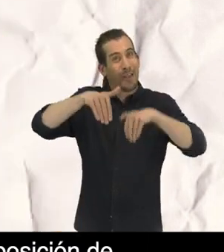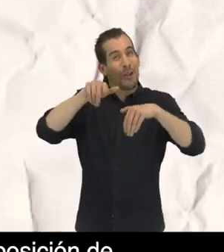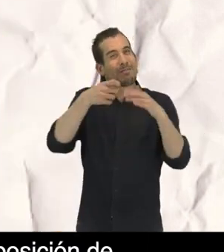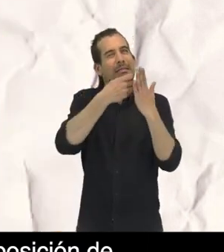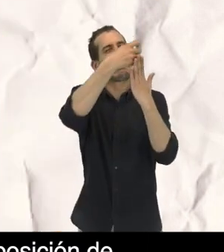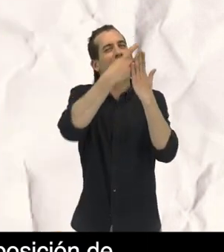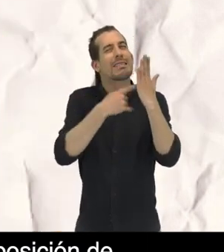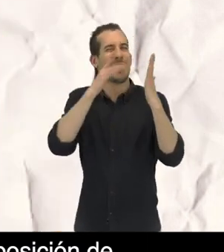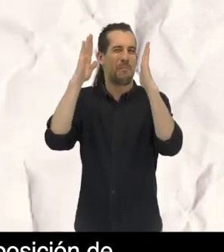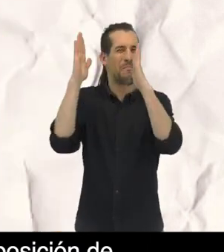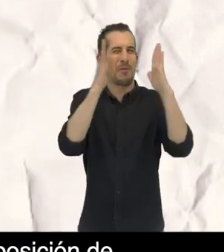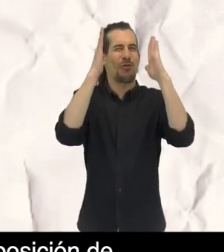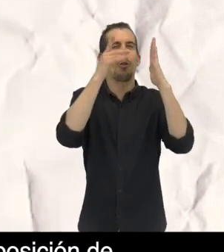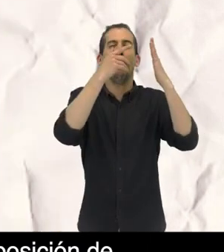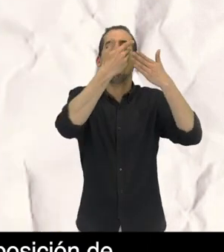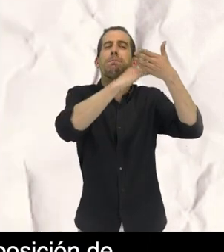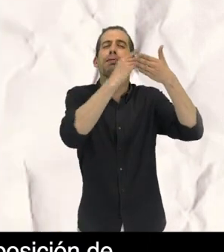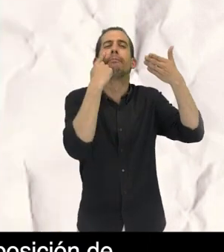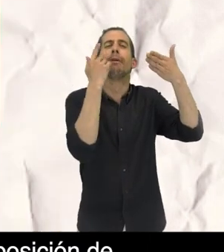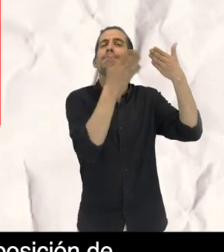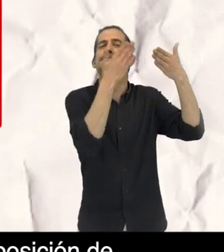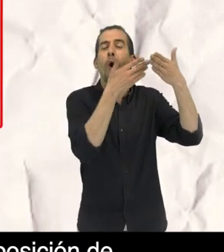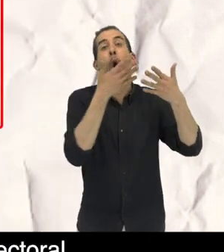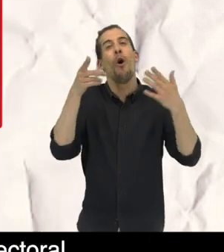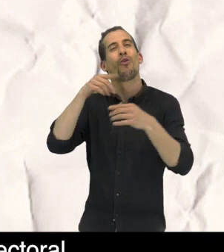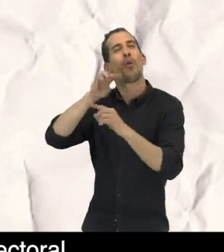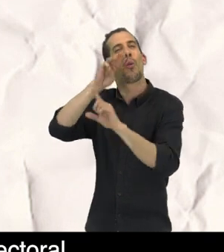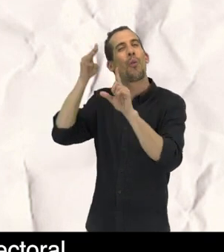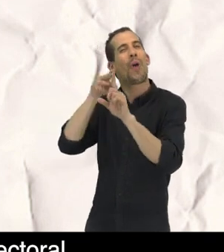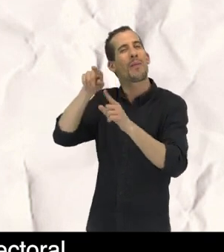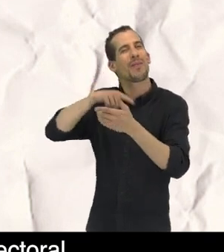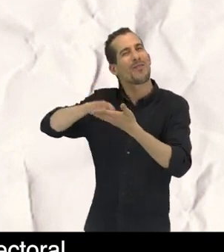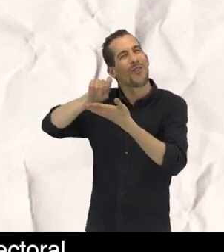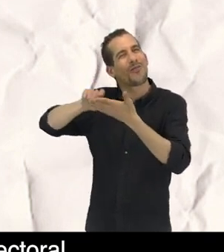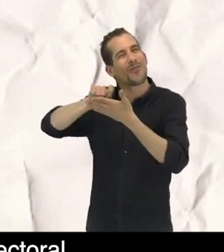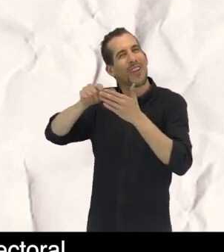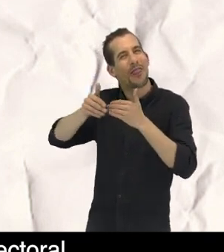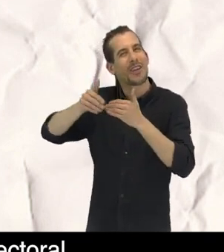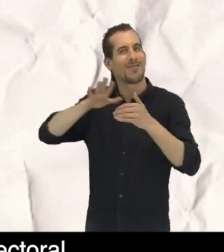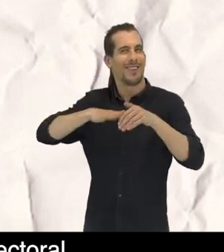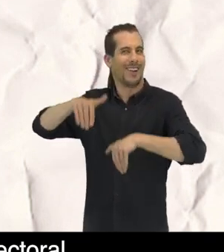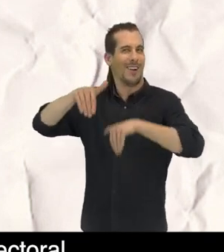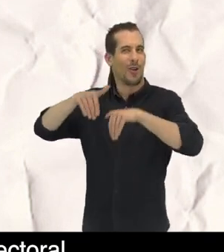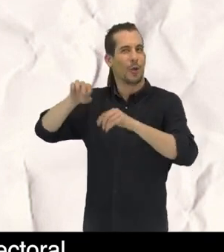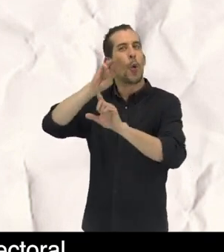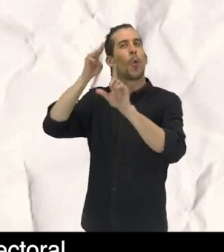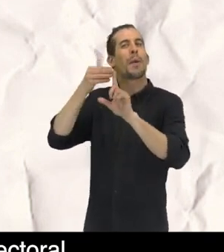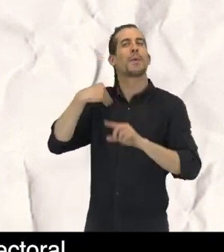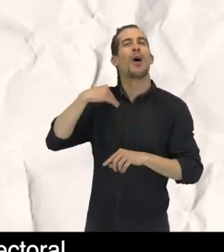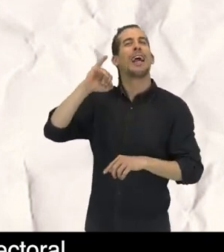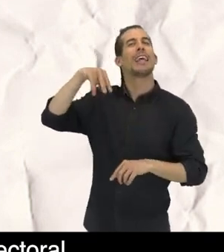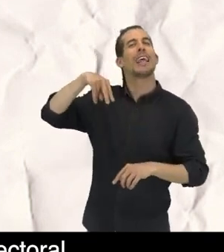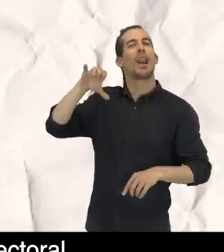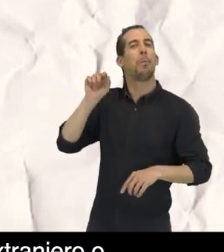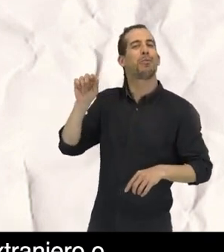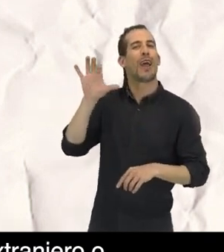Consulta las listas electorales durante el período de exposición de estas o en la sede electrónica de la oficina del censo electoral INE.es,